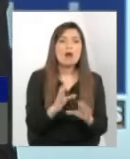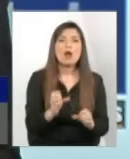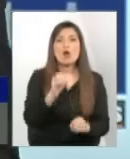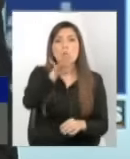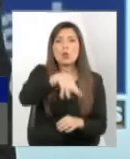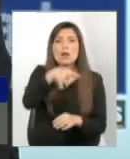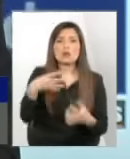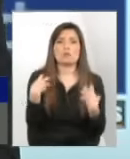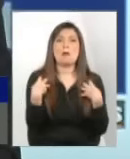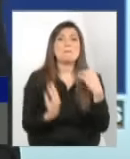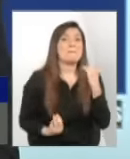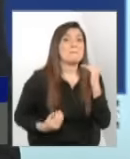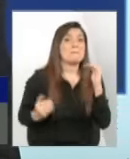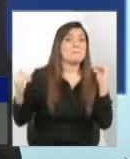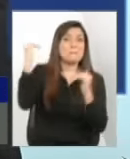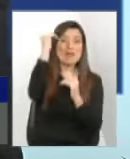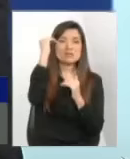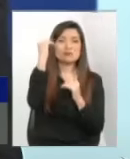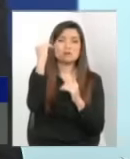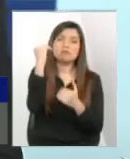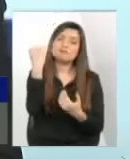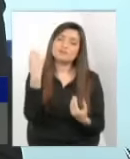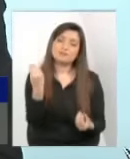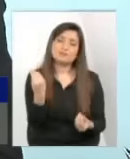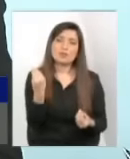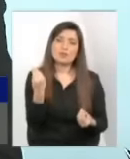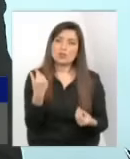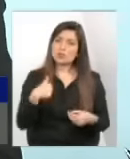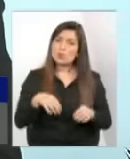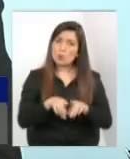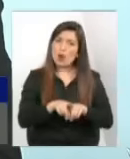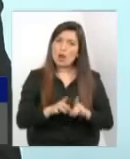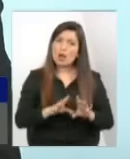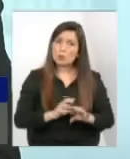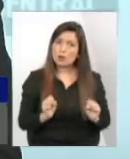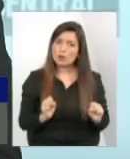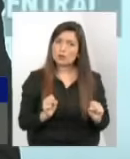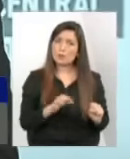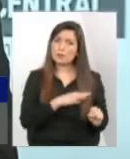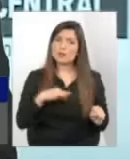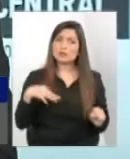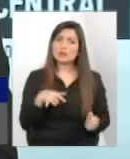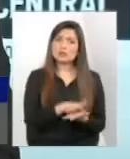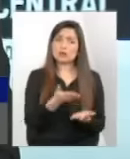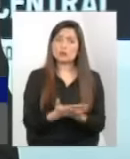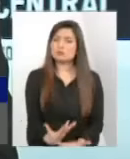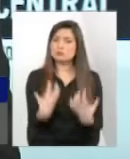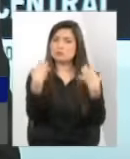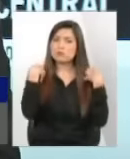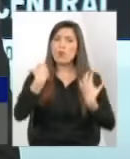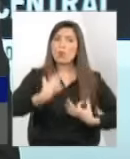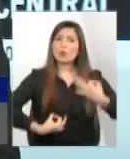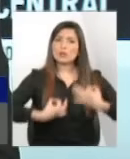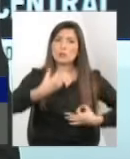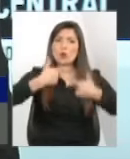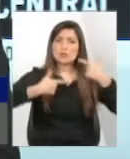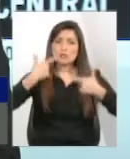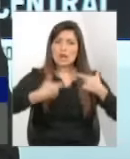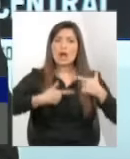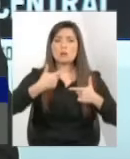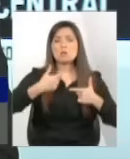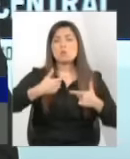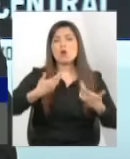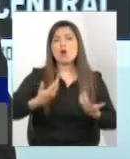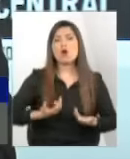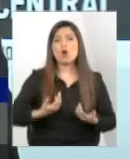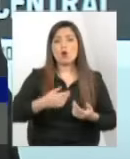exceden me parece repito yo coincido y he sido muy claro el Ministerio de Salud tiene una responsabilidad jurídica política moral